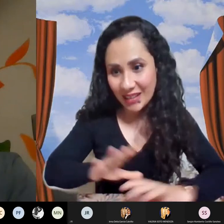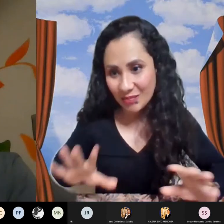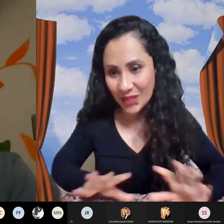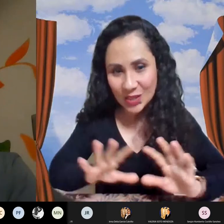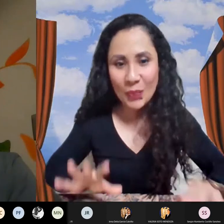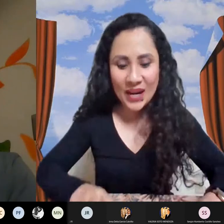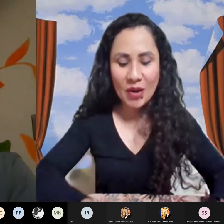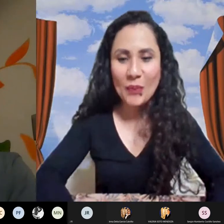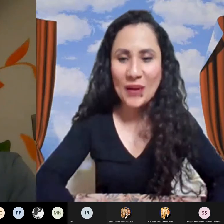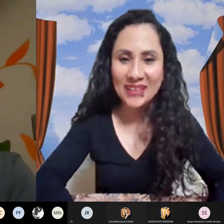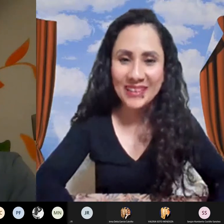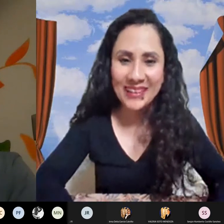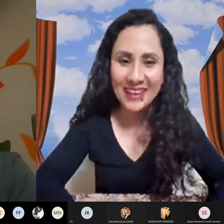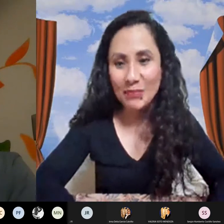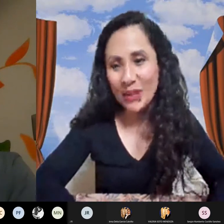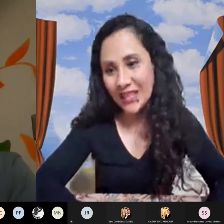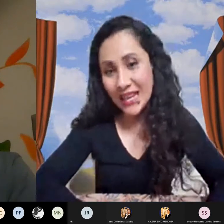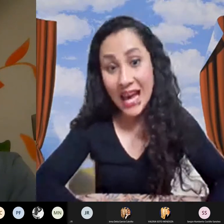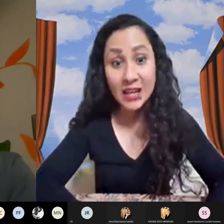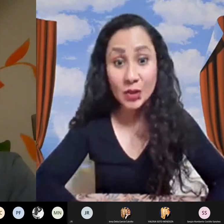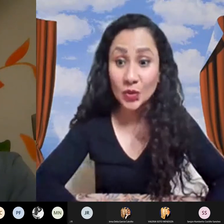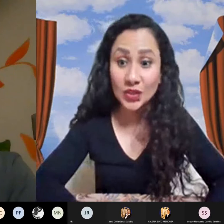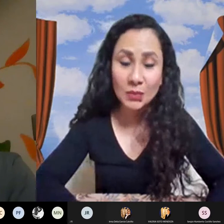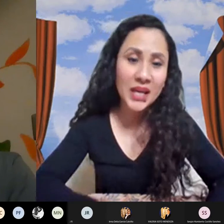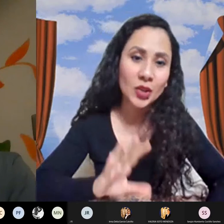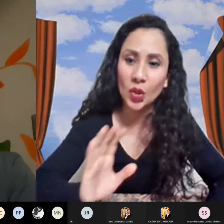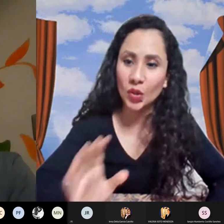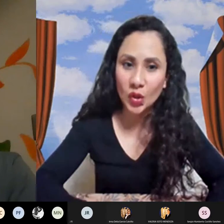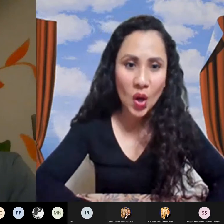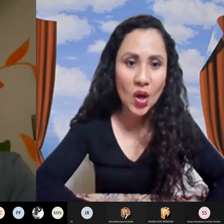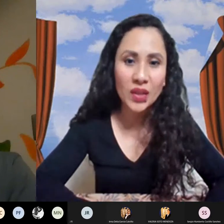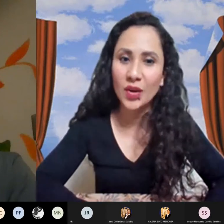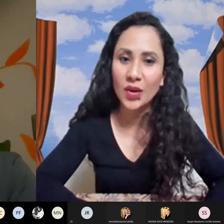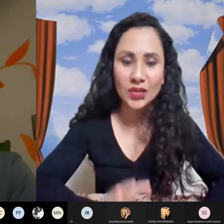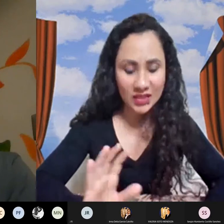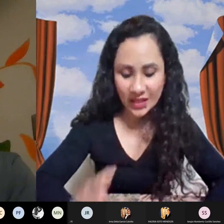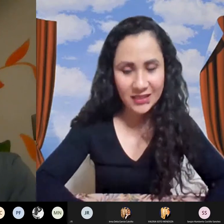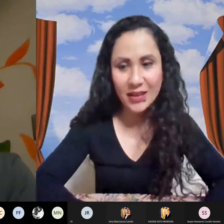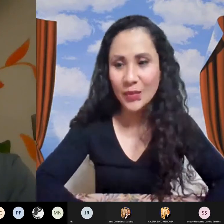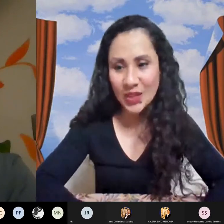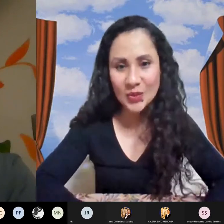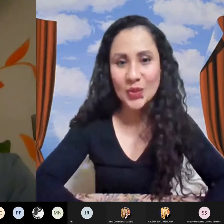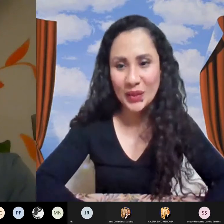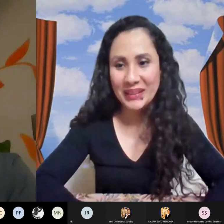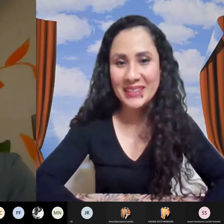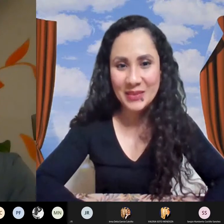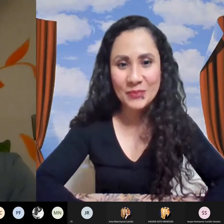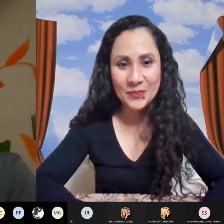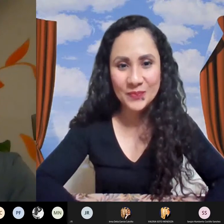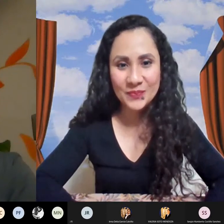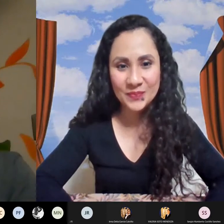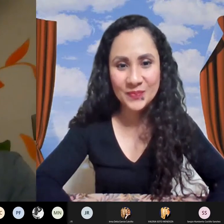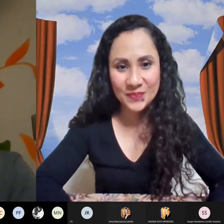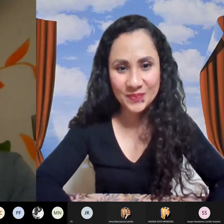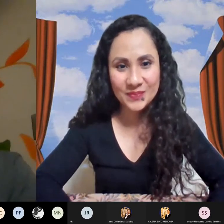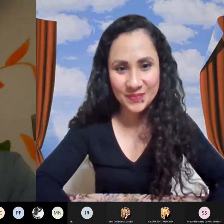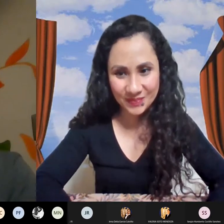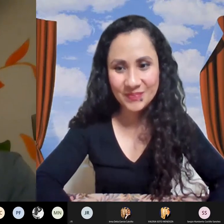este listo para compartir el material el conocimiento los códigos estamos a sus órdenes